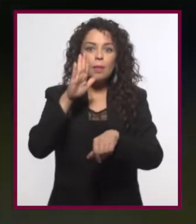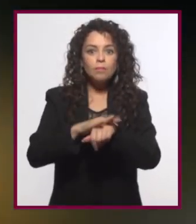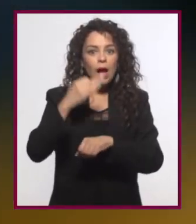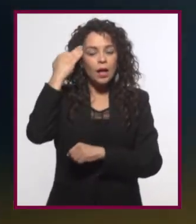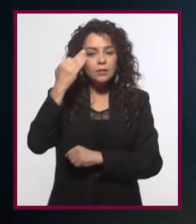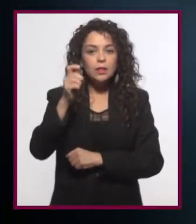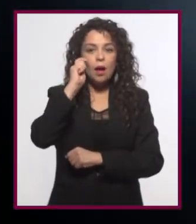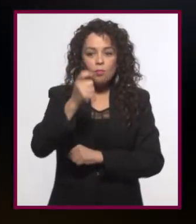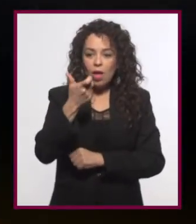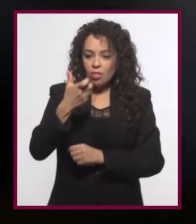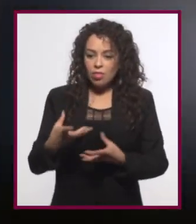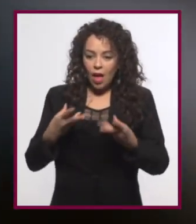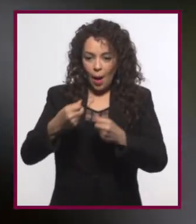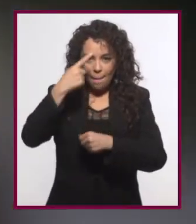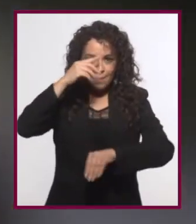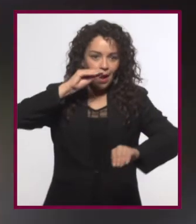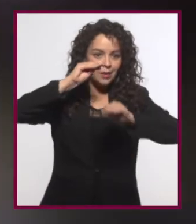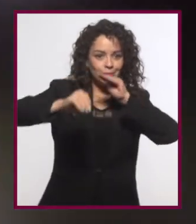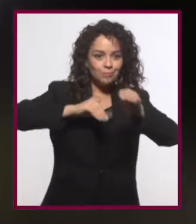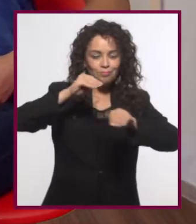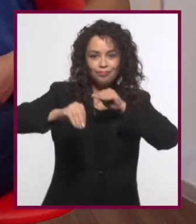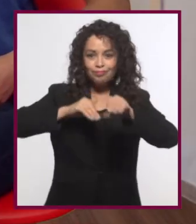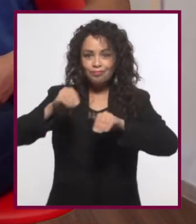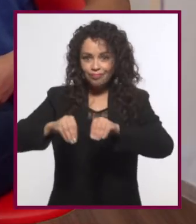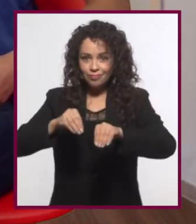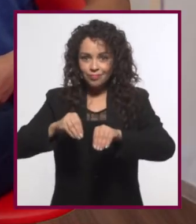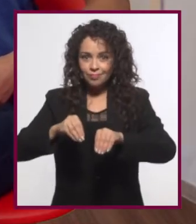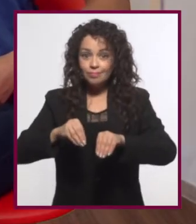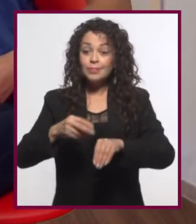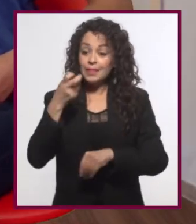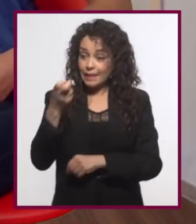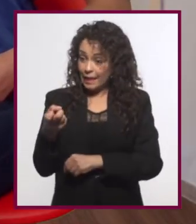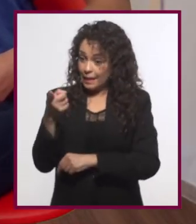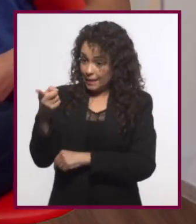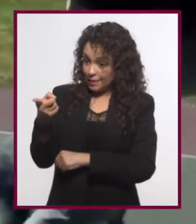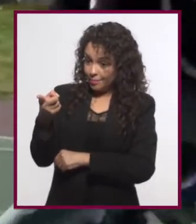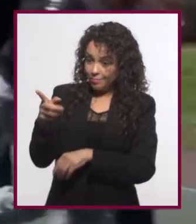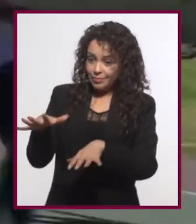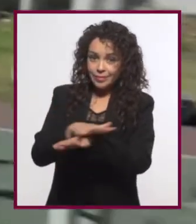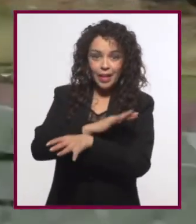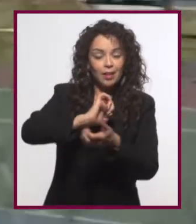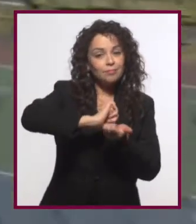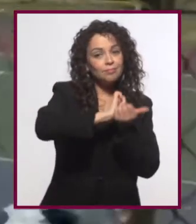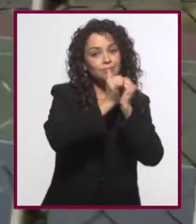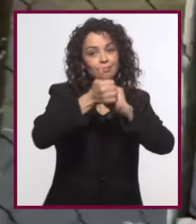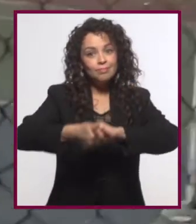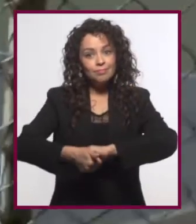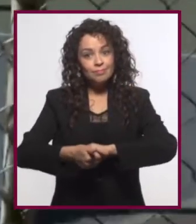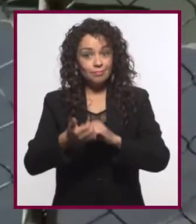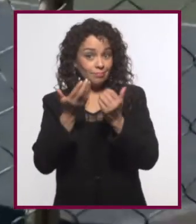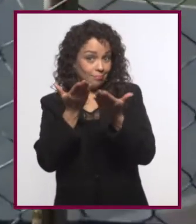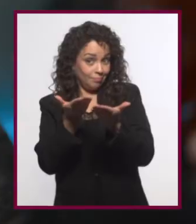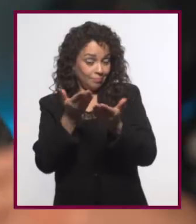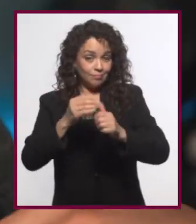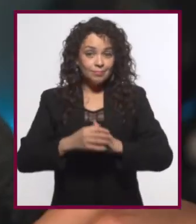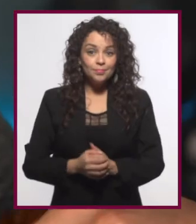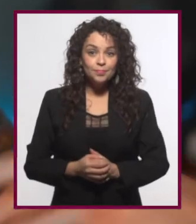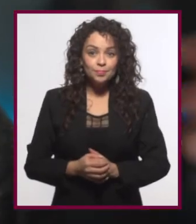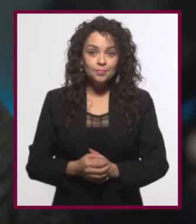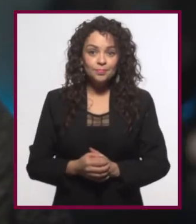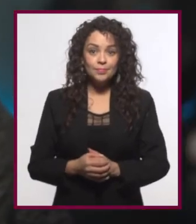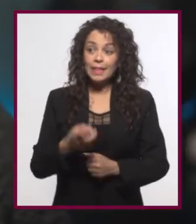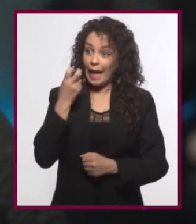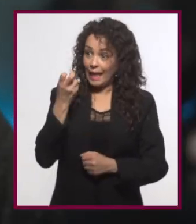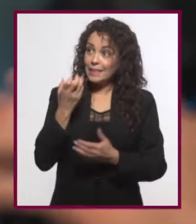invertir más tiempo su dinero en sus creaciones. Es decir, pasaron de esto… …a esto.